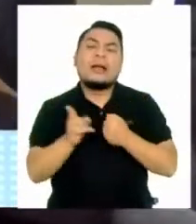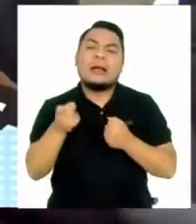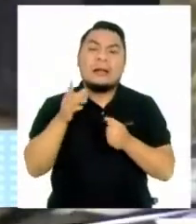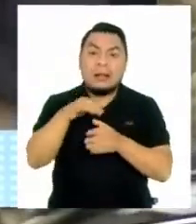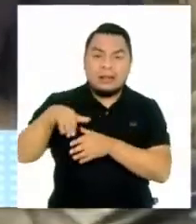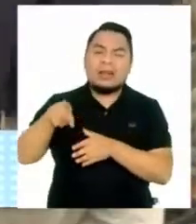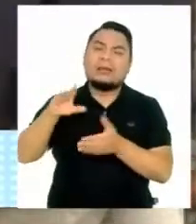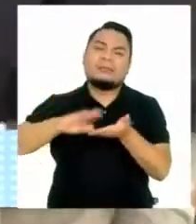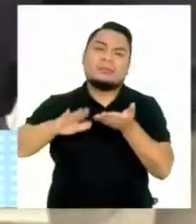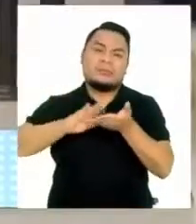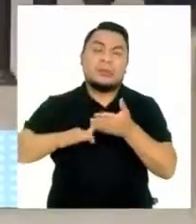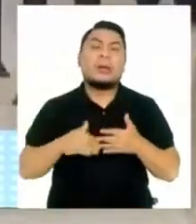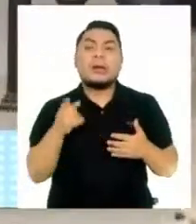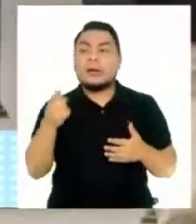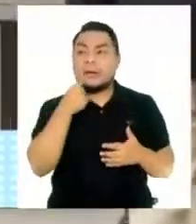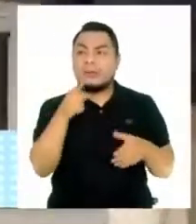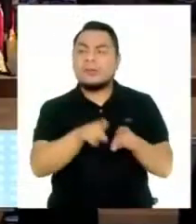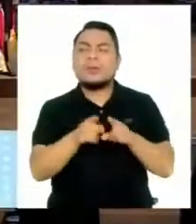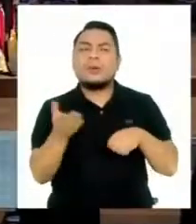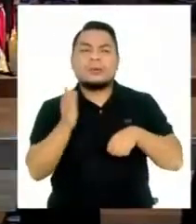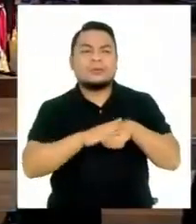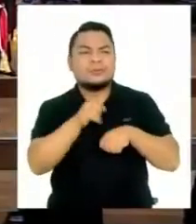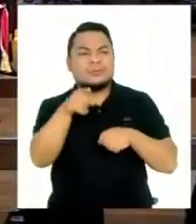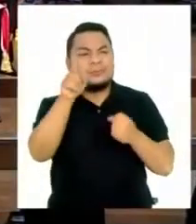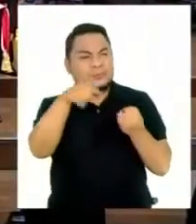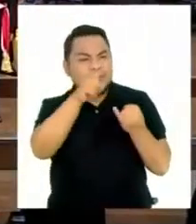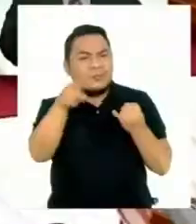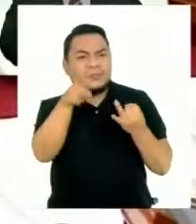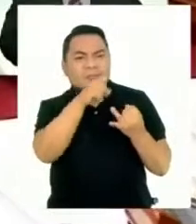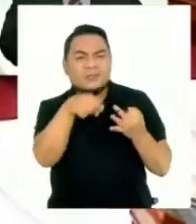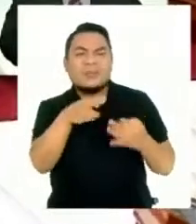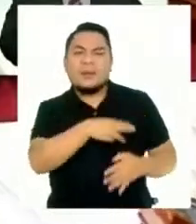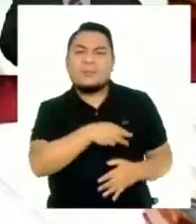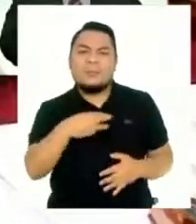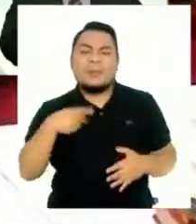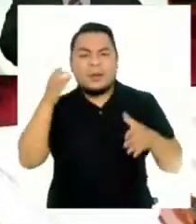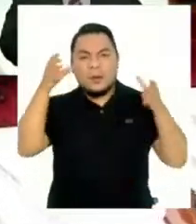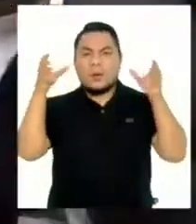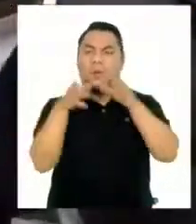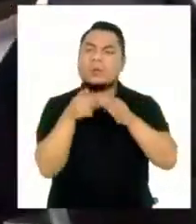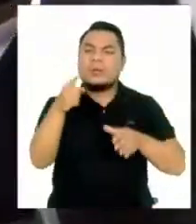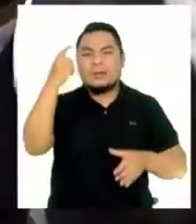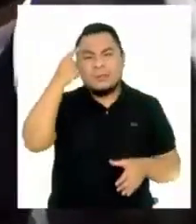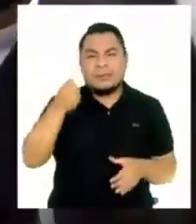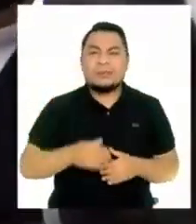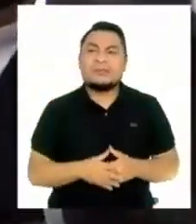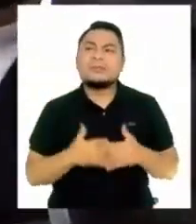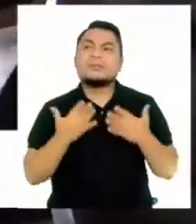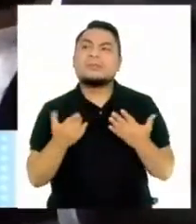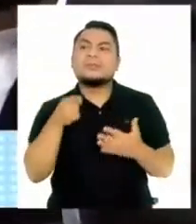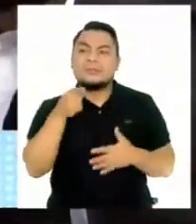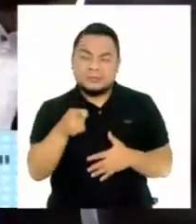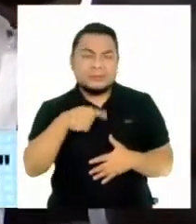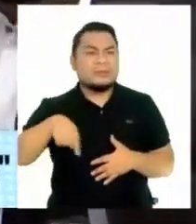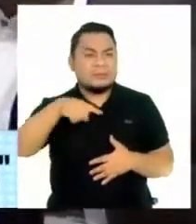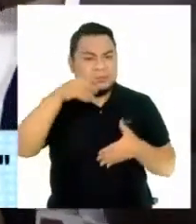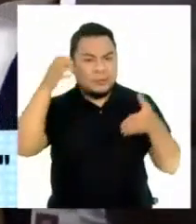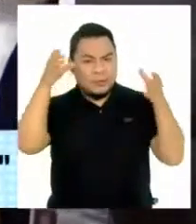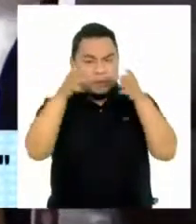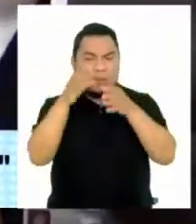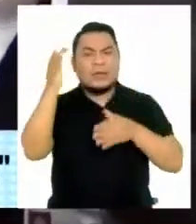disculpa del caso. También respondió sobre las posibles censuras a sus ministros por parte del Congreso. Este es un Congreso inteligente.